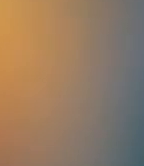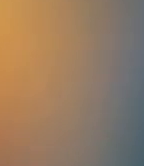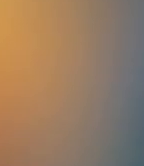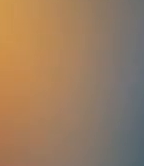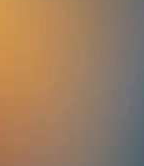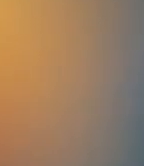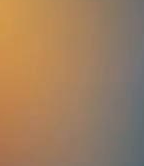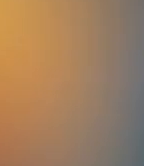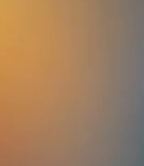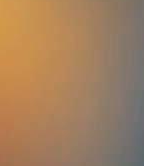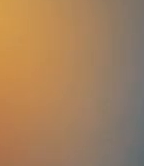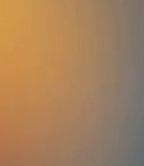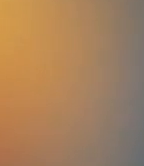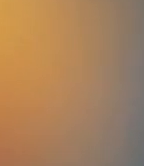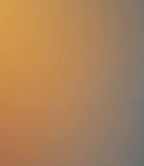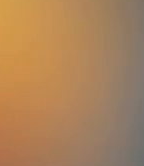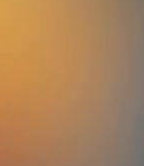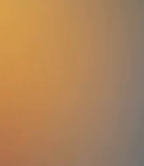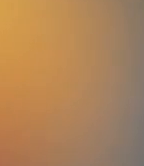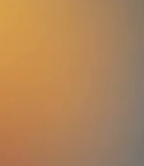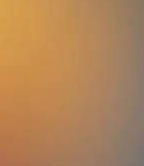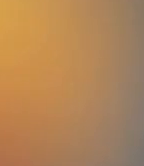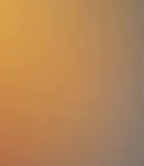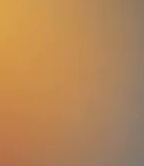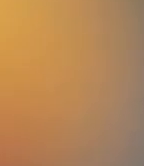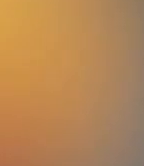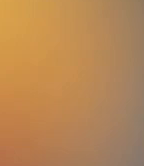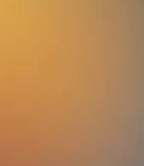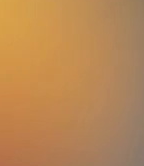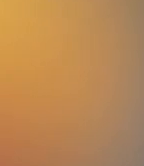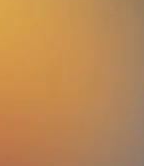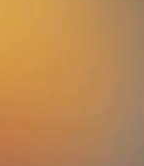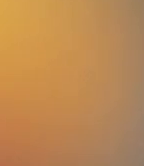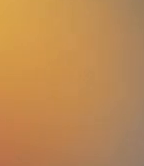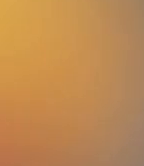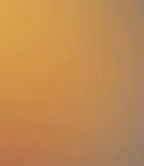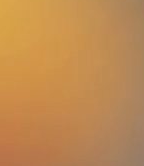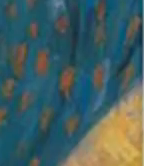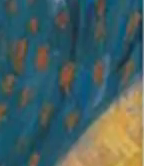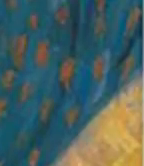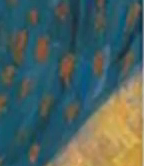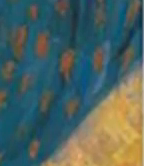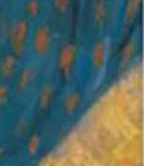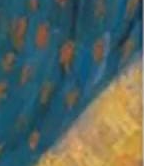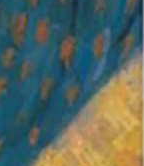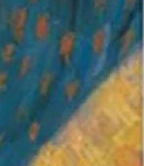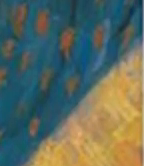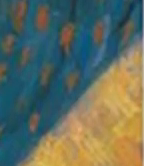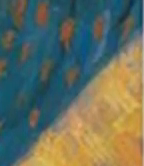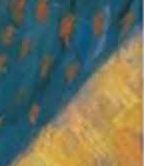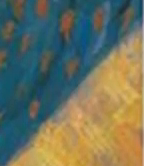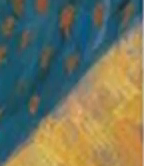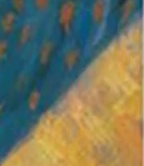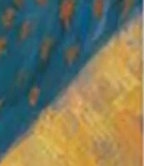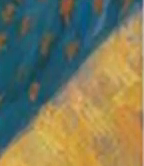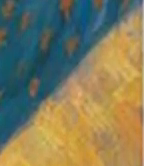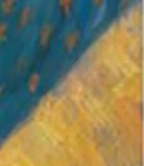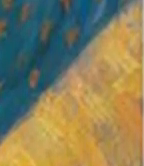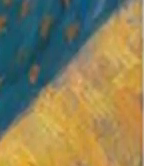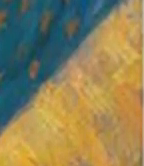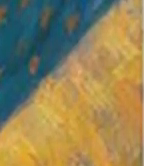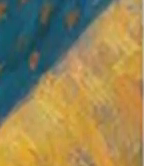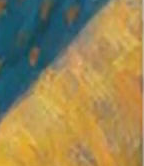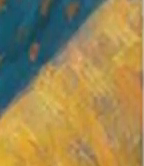pero no es nada fácil de conseguir debido a que no está disponible en ningún otro sitio el hecho de que sea tan exclusiva